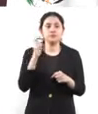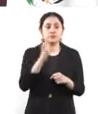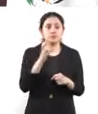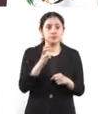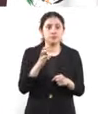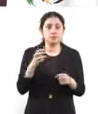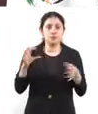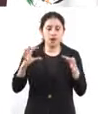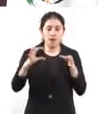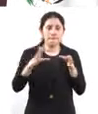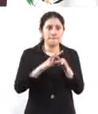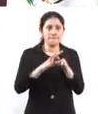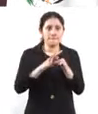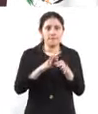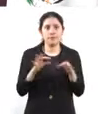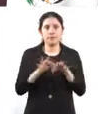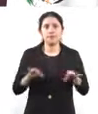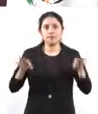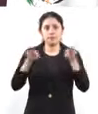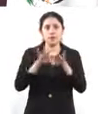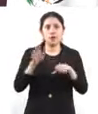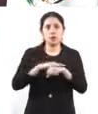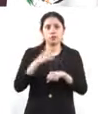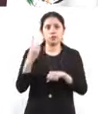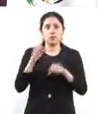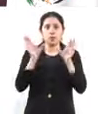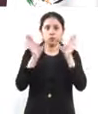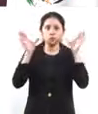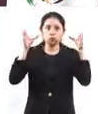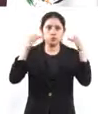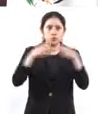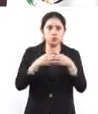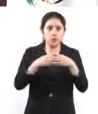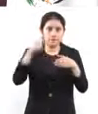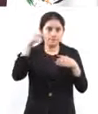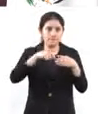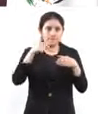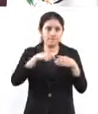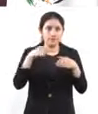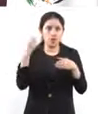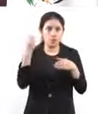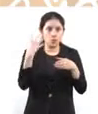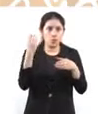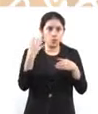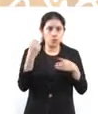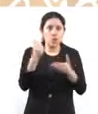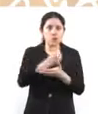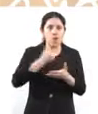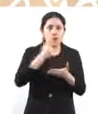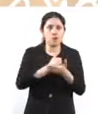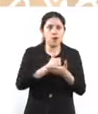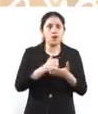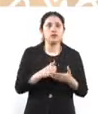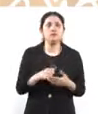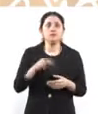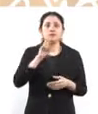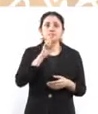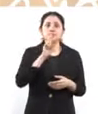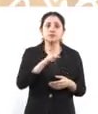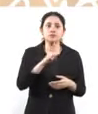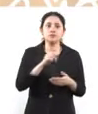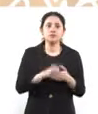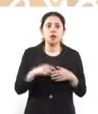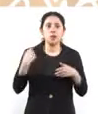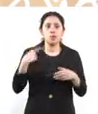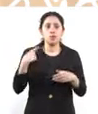porque para nosotros un congreso, una gran convención en la ciudad representa la mejor campaña de atracción de